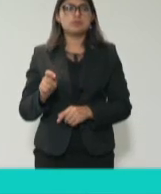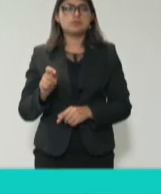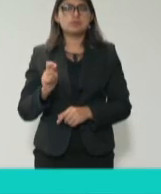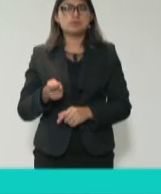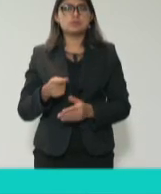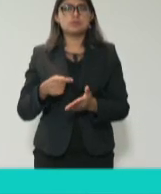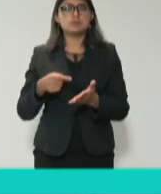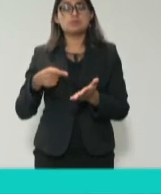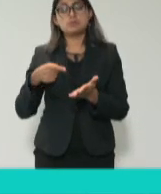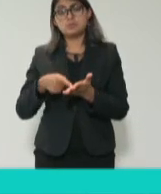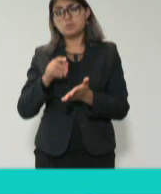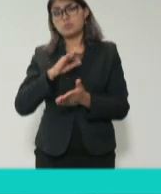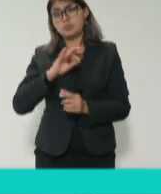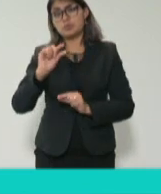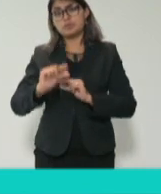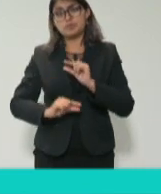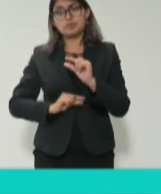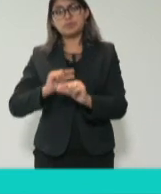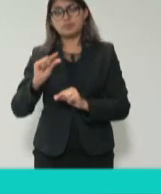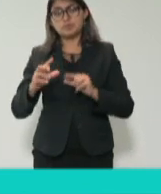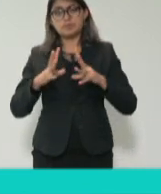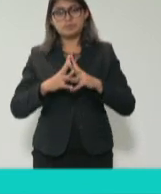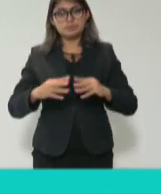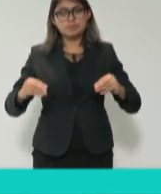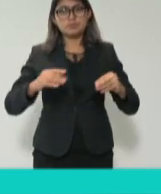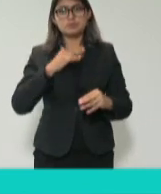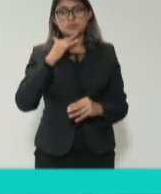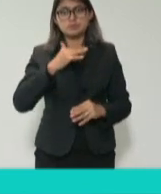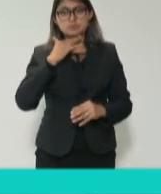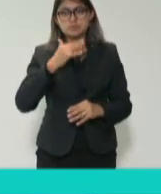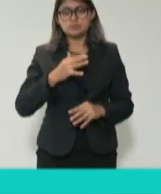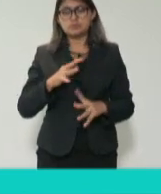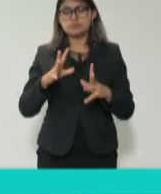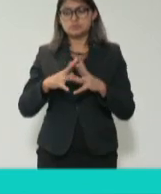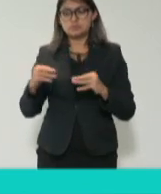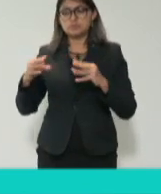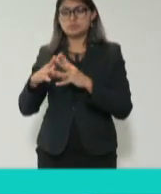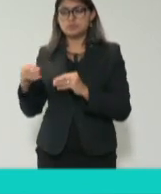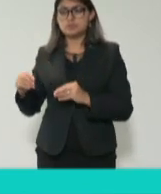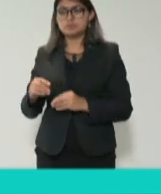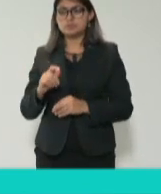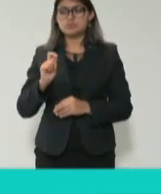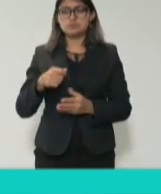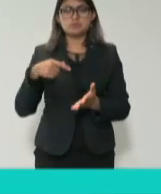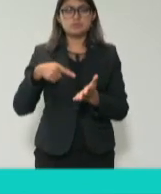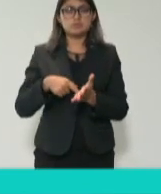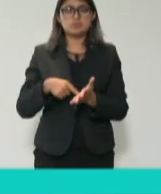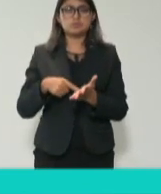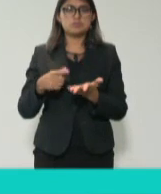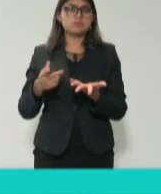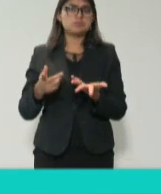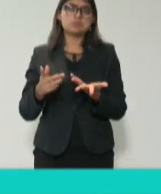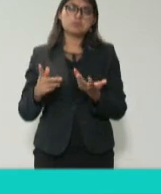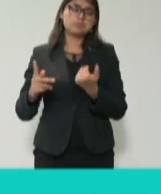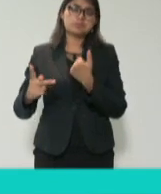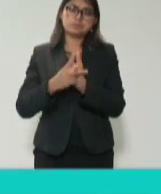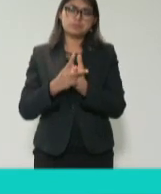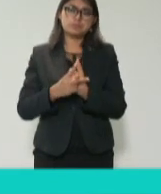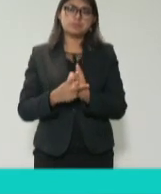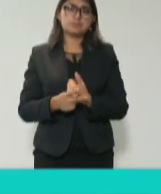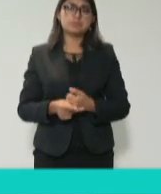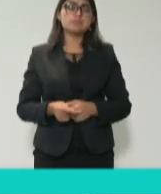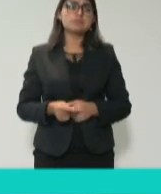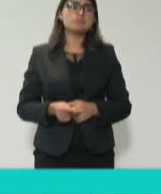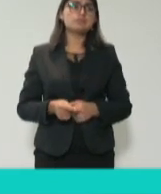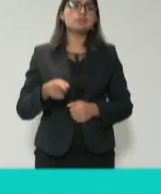manera vaya desapareciendo en el escenario de nuestro país. Y yo diría que